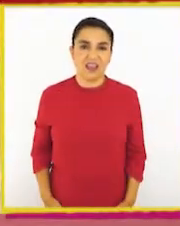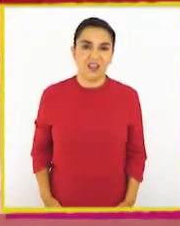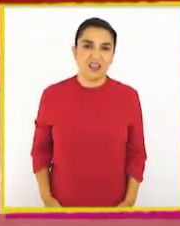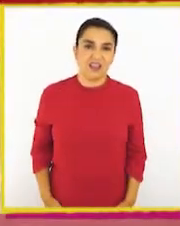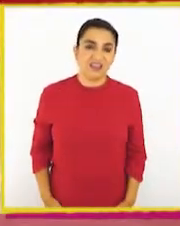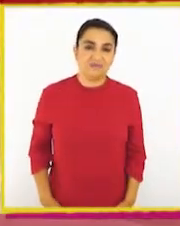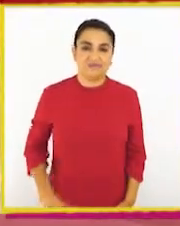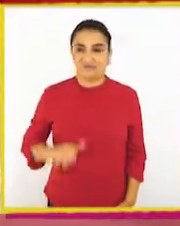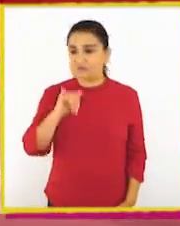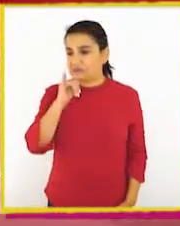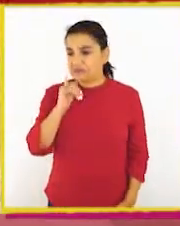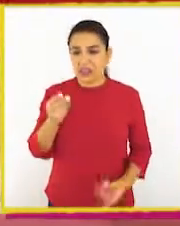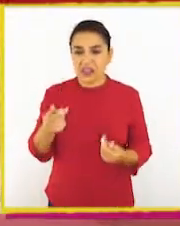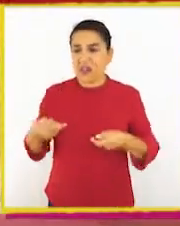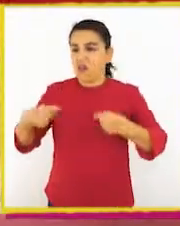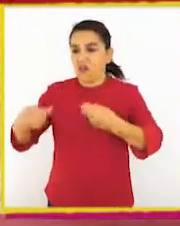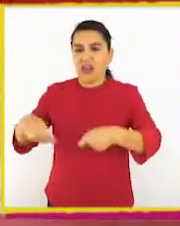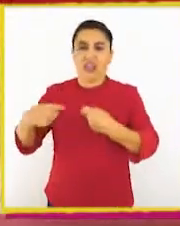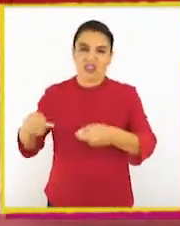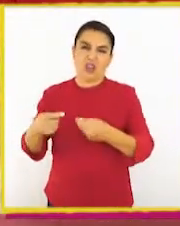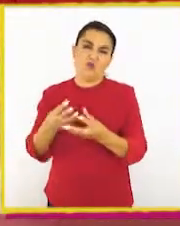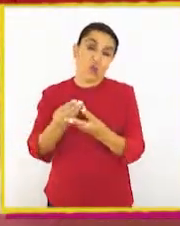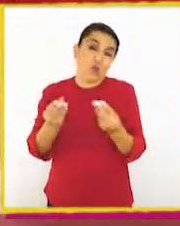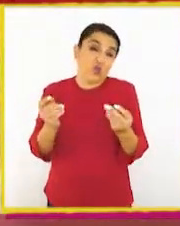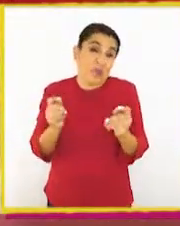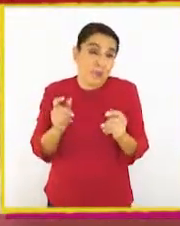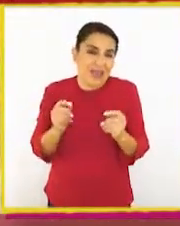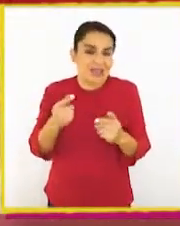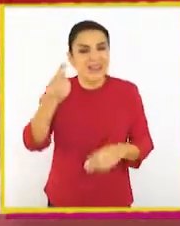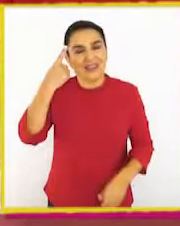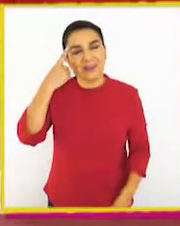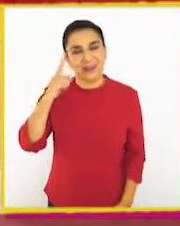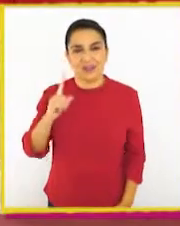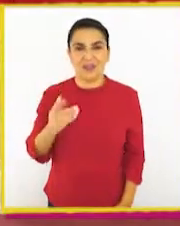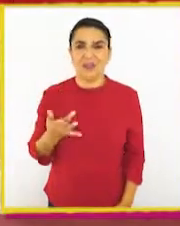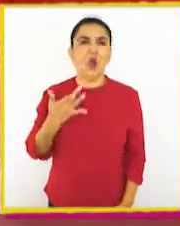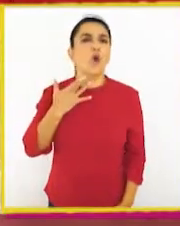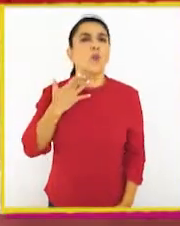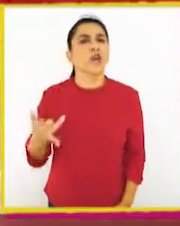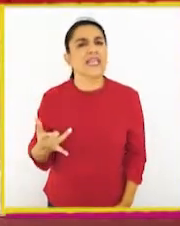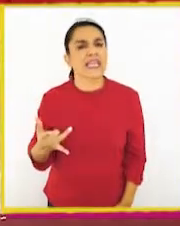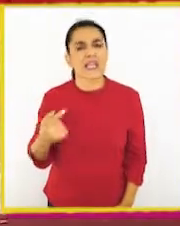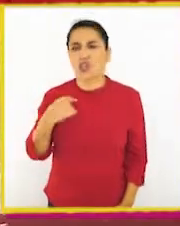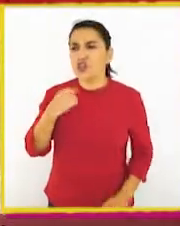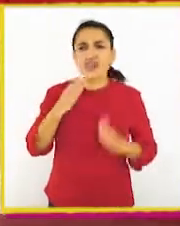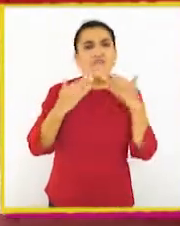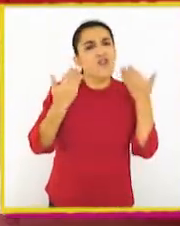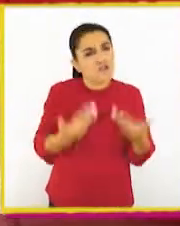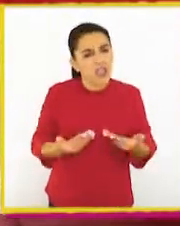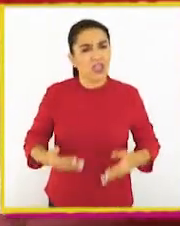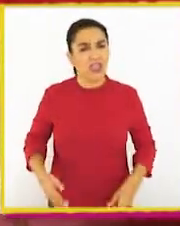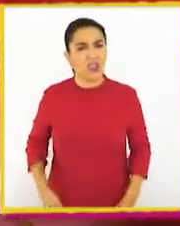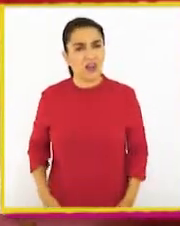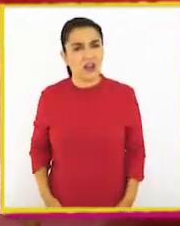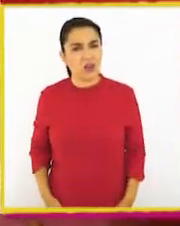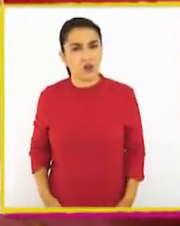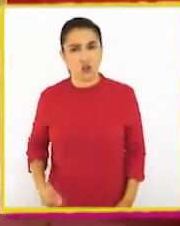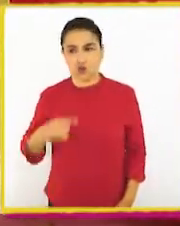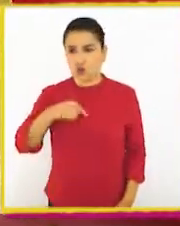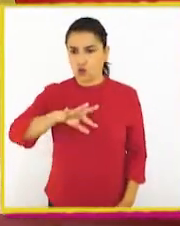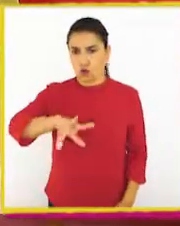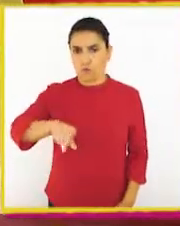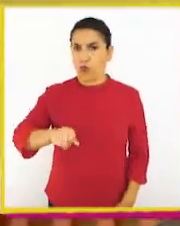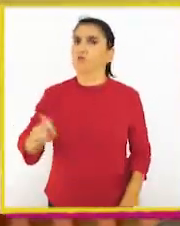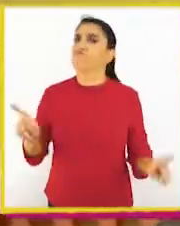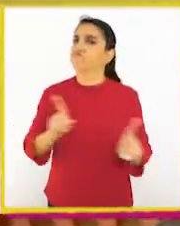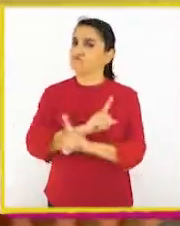Jamás noté cuánto dinero gasté. Es bastante al parecer. Pero, ¿por qué tengo que devolverlo? ¿Acaso